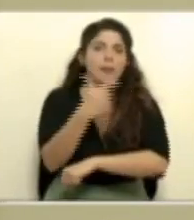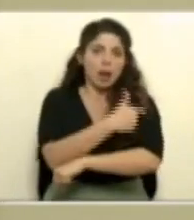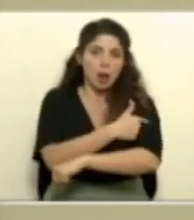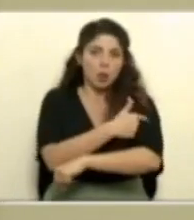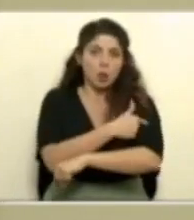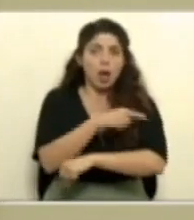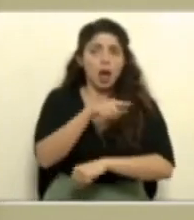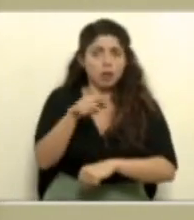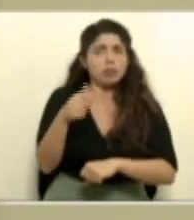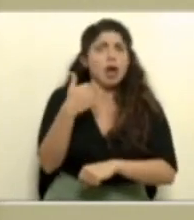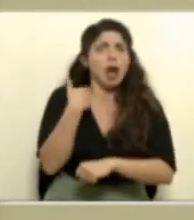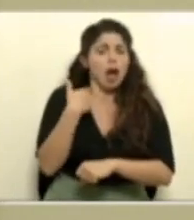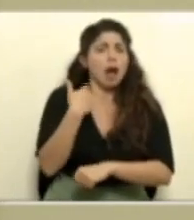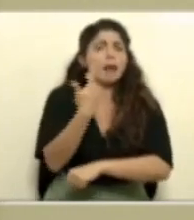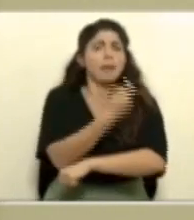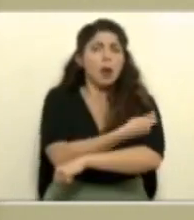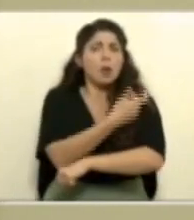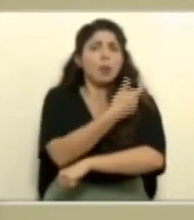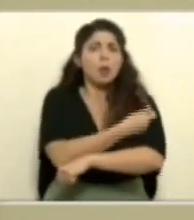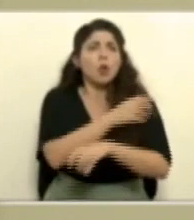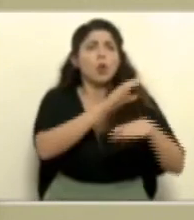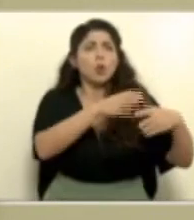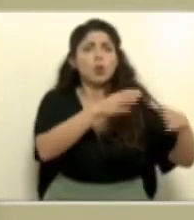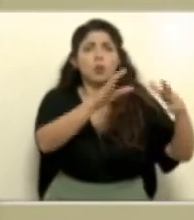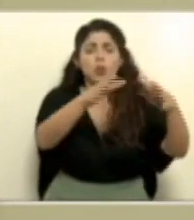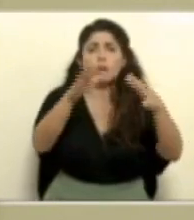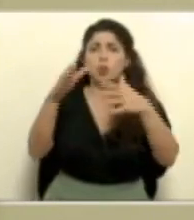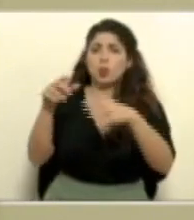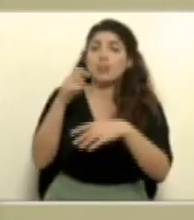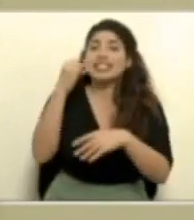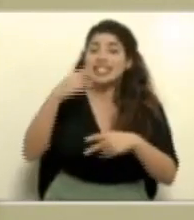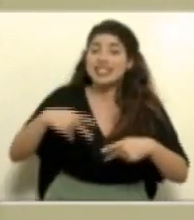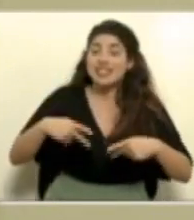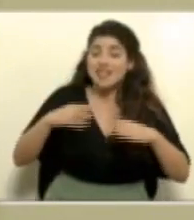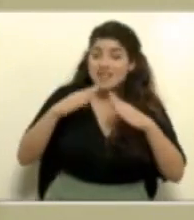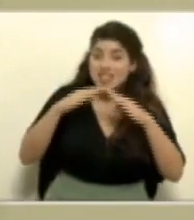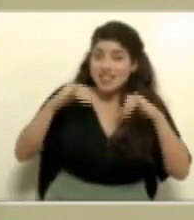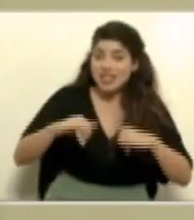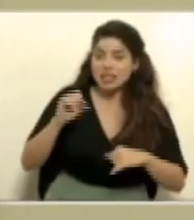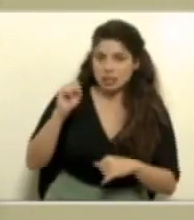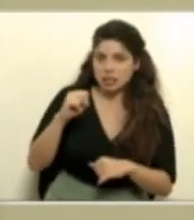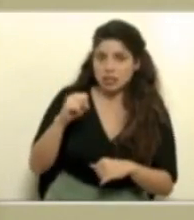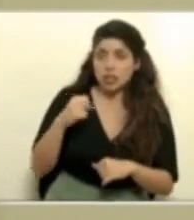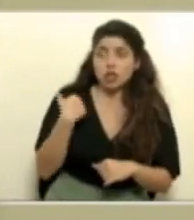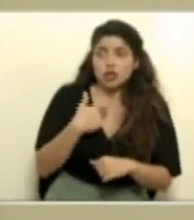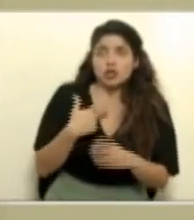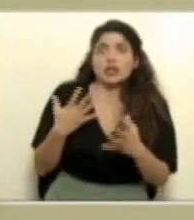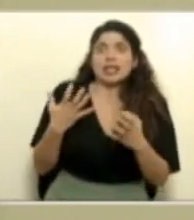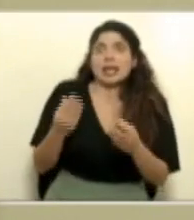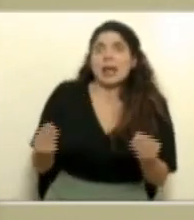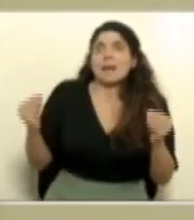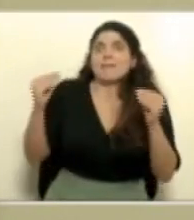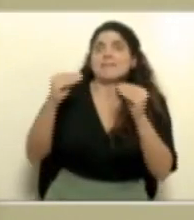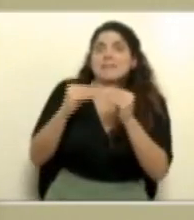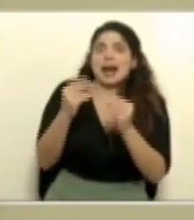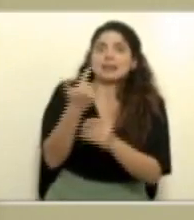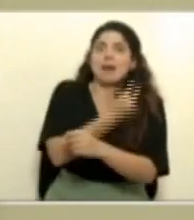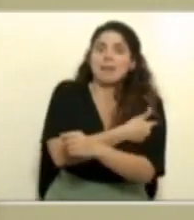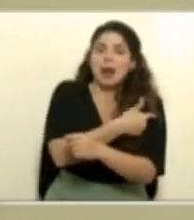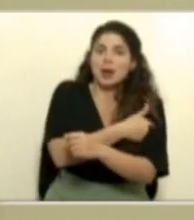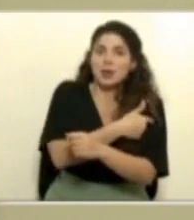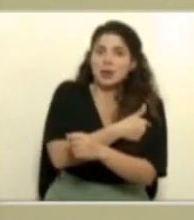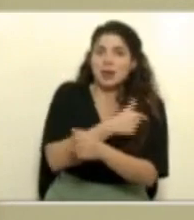vacunando en los diferentes grupos. También, pues obviamente quisiéramos tener más cantidad de dosis incluso para el